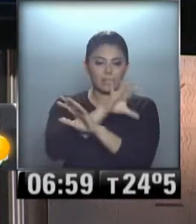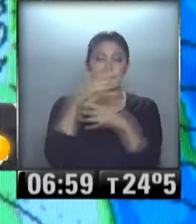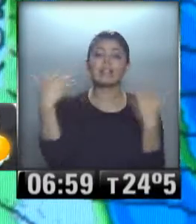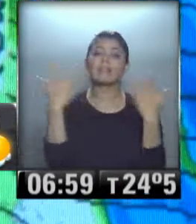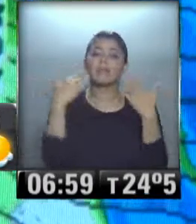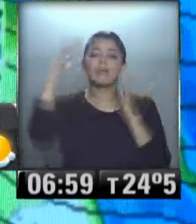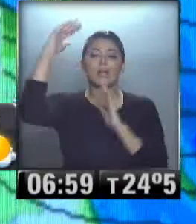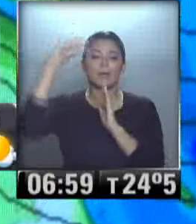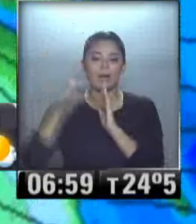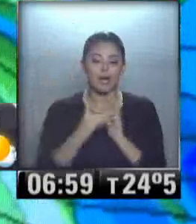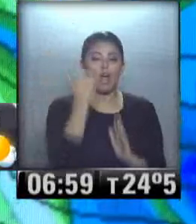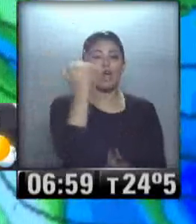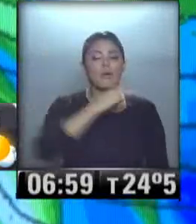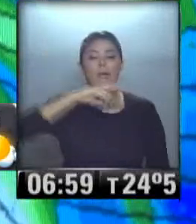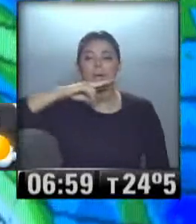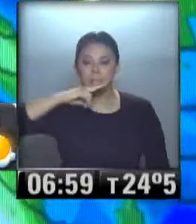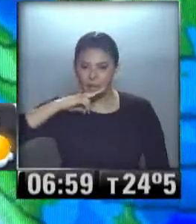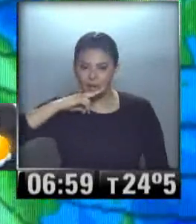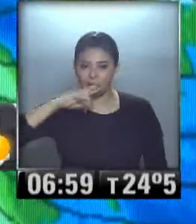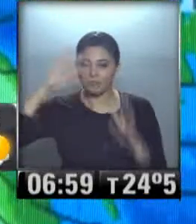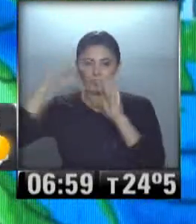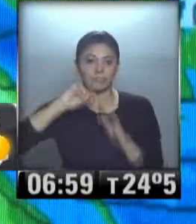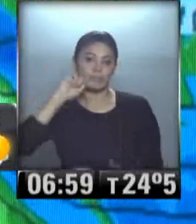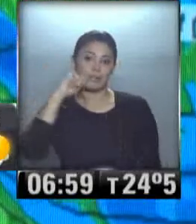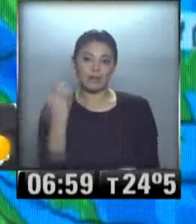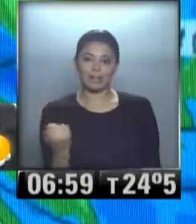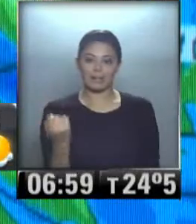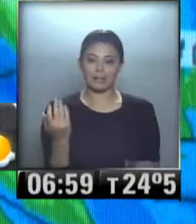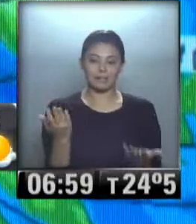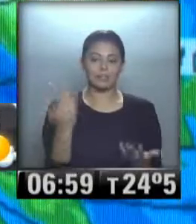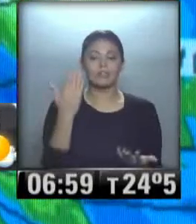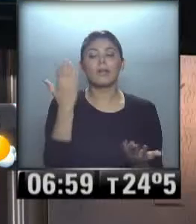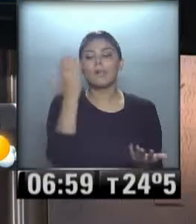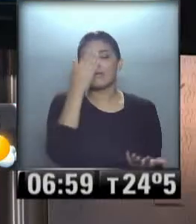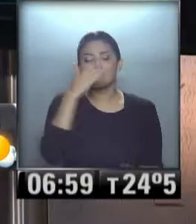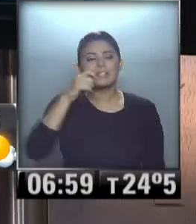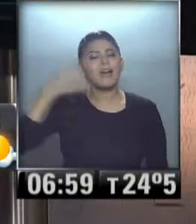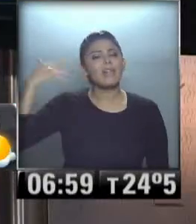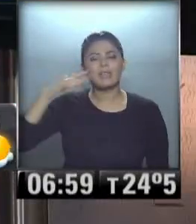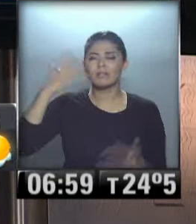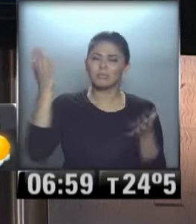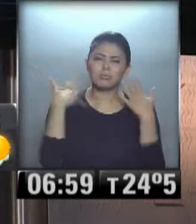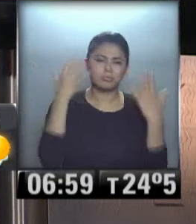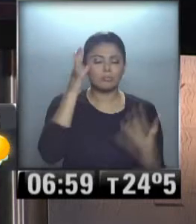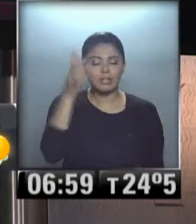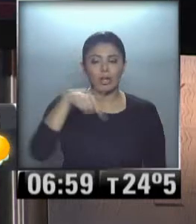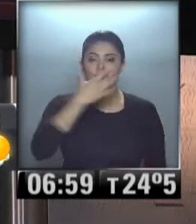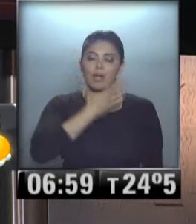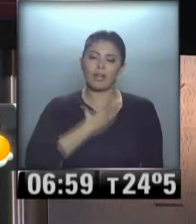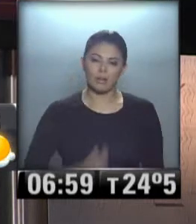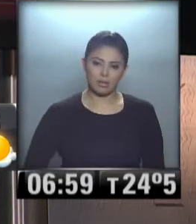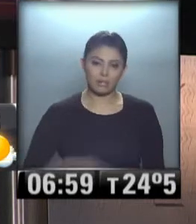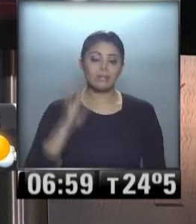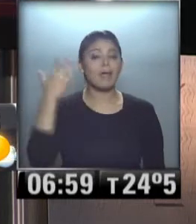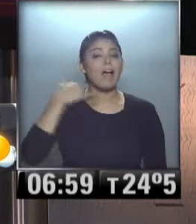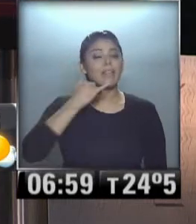las temperaturas, jueves y viernes. Maravilloso el descenso después de tanto, tanto calor y alertas